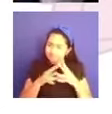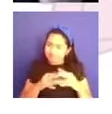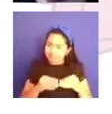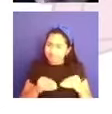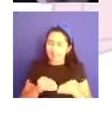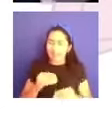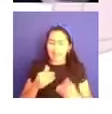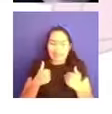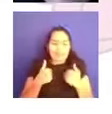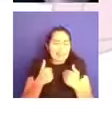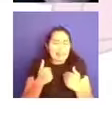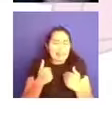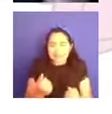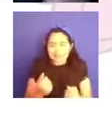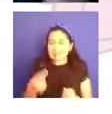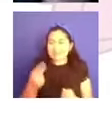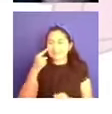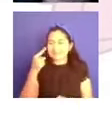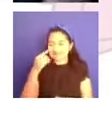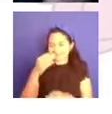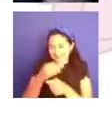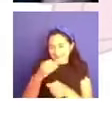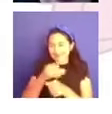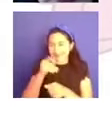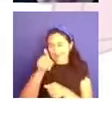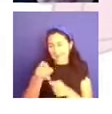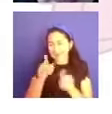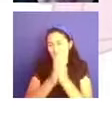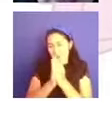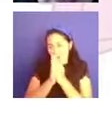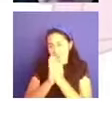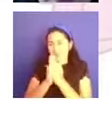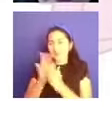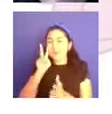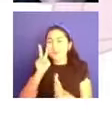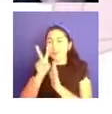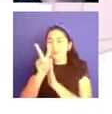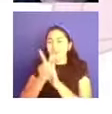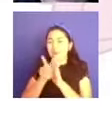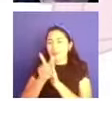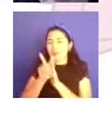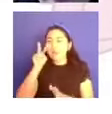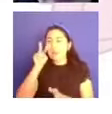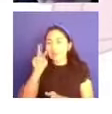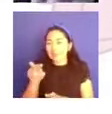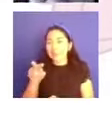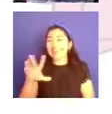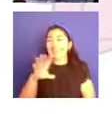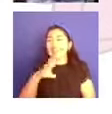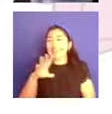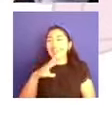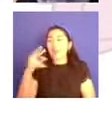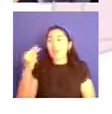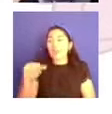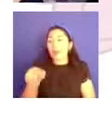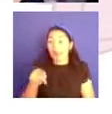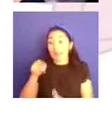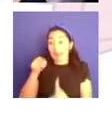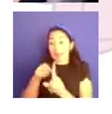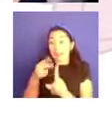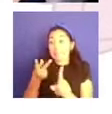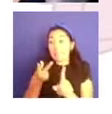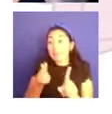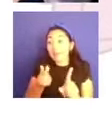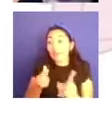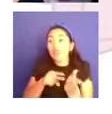que yo les voy a invitar a que ustedes lo revisen en sus redes sociales que se llama El perro negro de la depresión. Véanlo